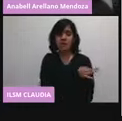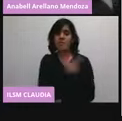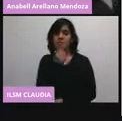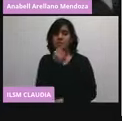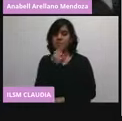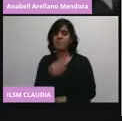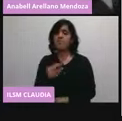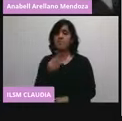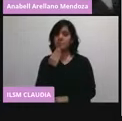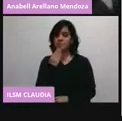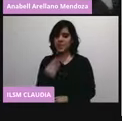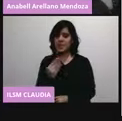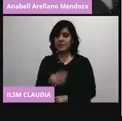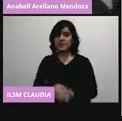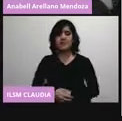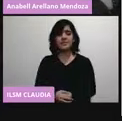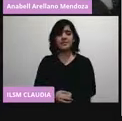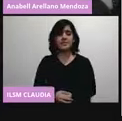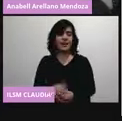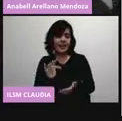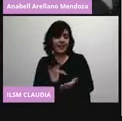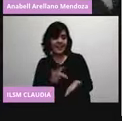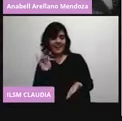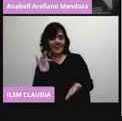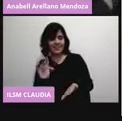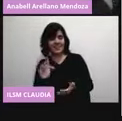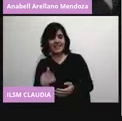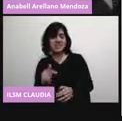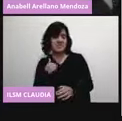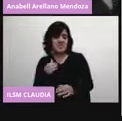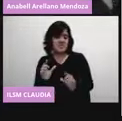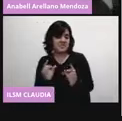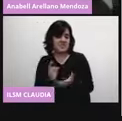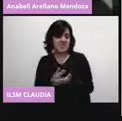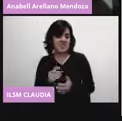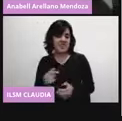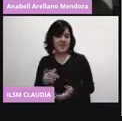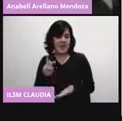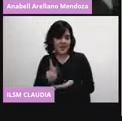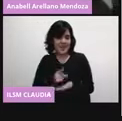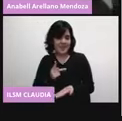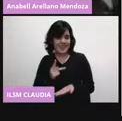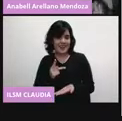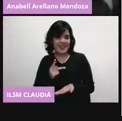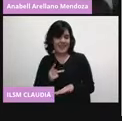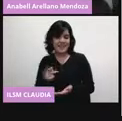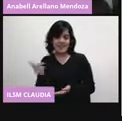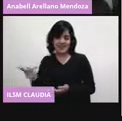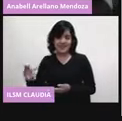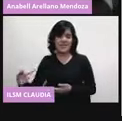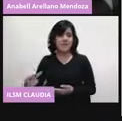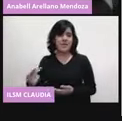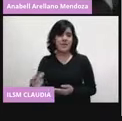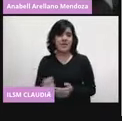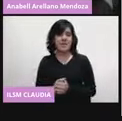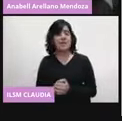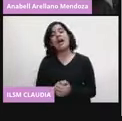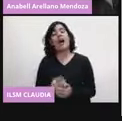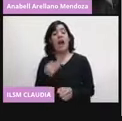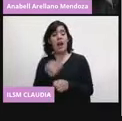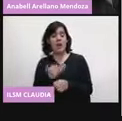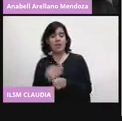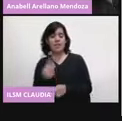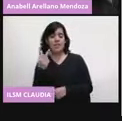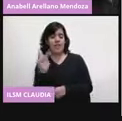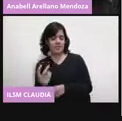Sí, sí, gracias, doctora. Ya nada más era, ya lo había comentado, pero ya nada más reforzando el comentario del público, ahorita es dos dosis.